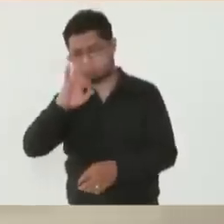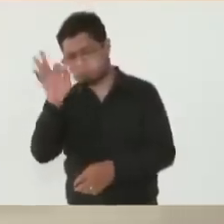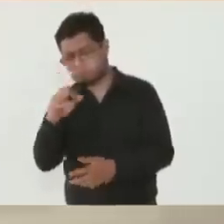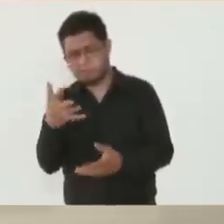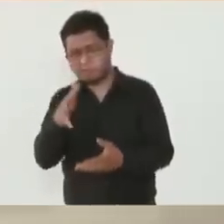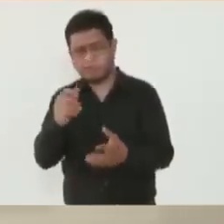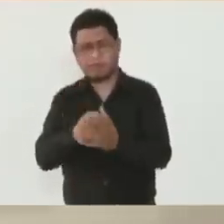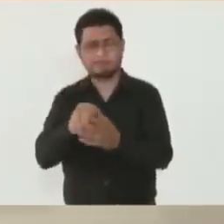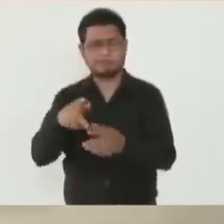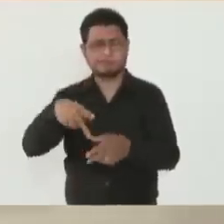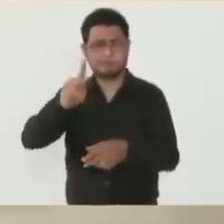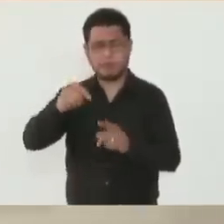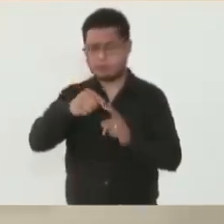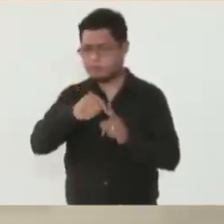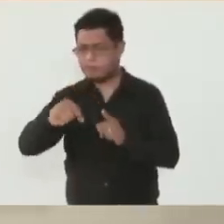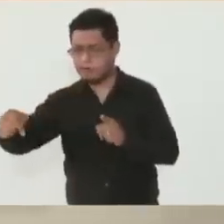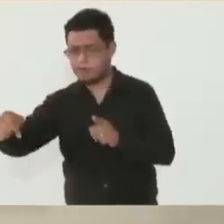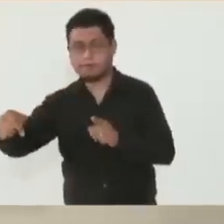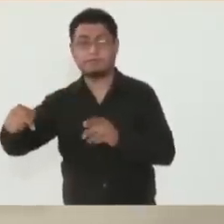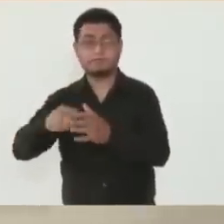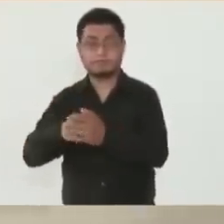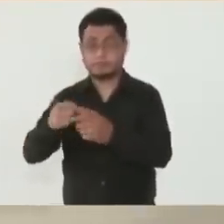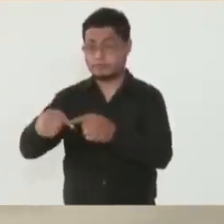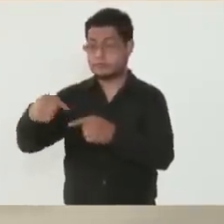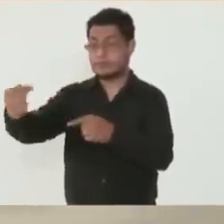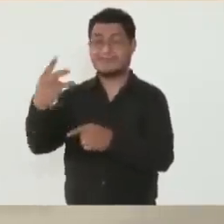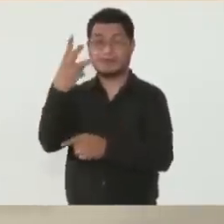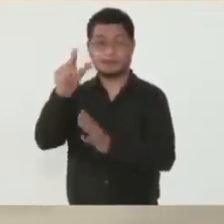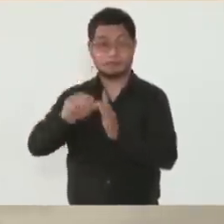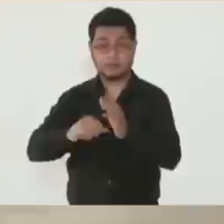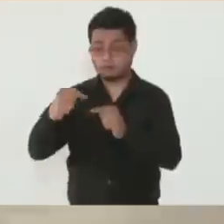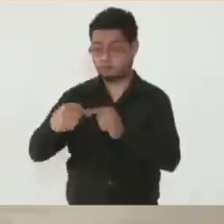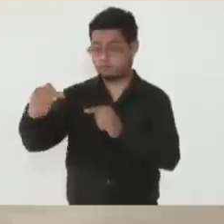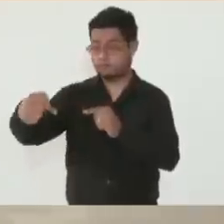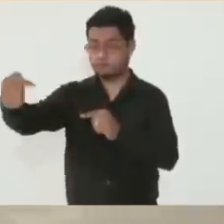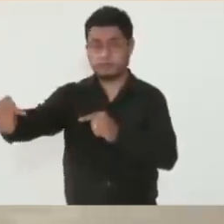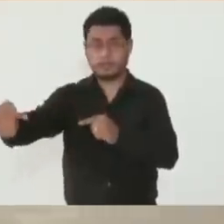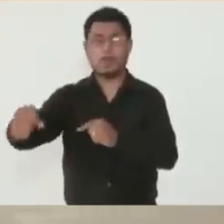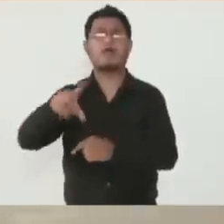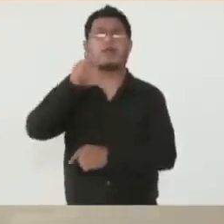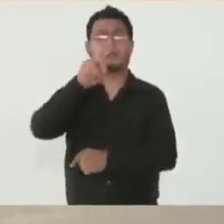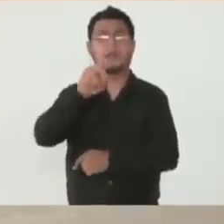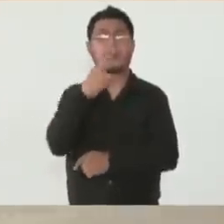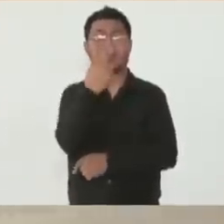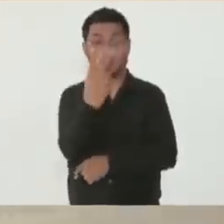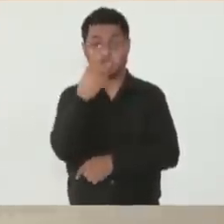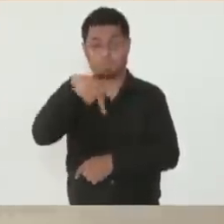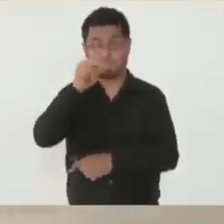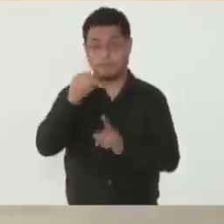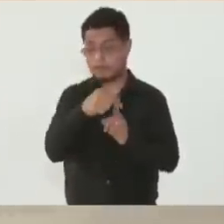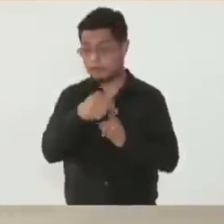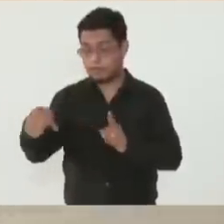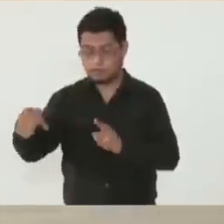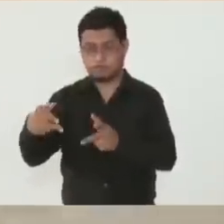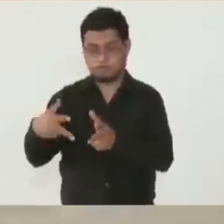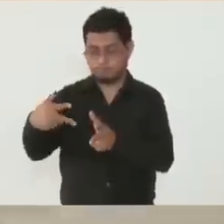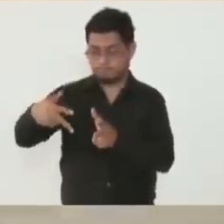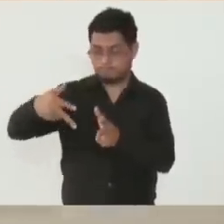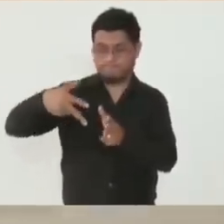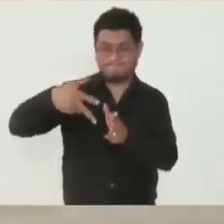trimestre, en el siguiente trimestre estaremos trabajando en 32 kilómetros de vía férrea. Al día de hoy